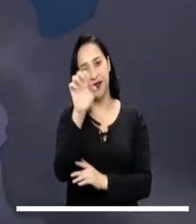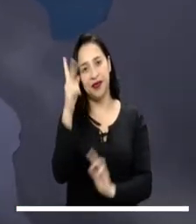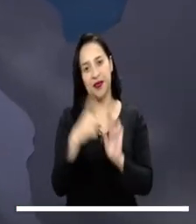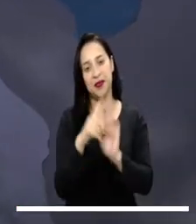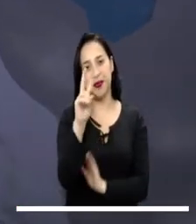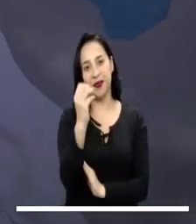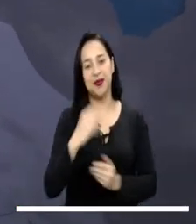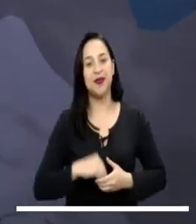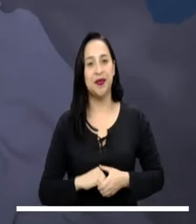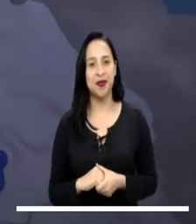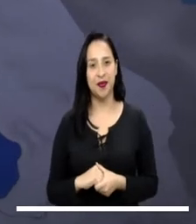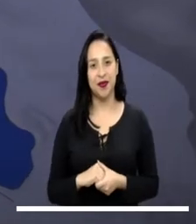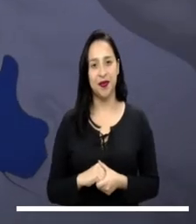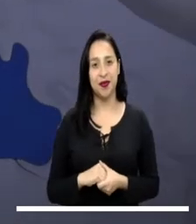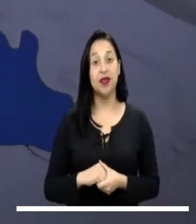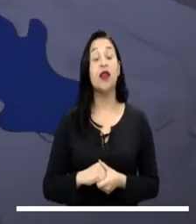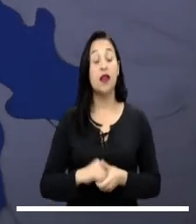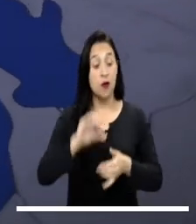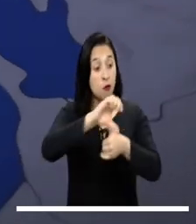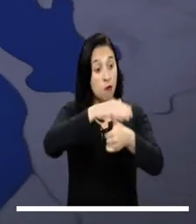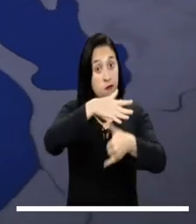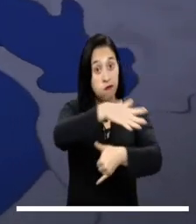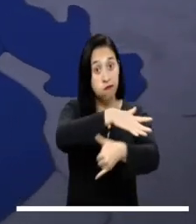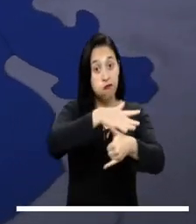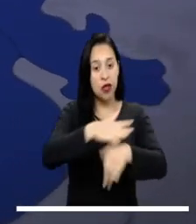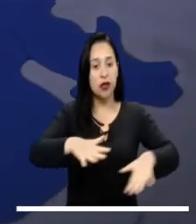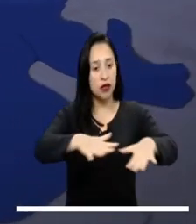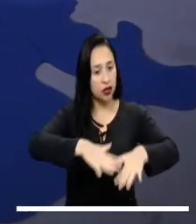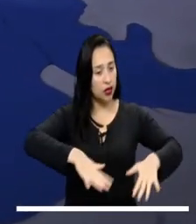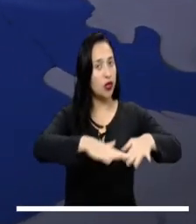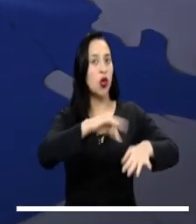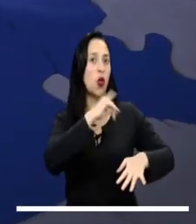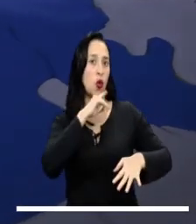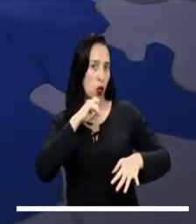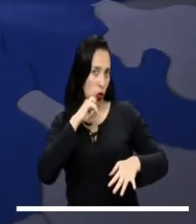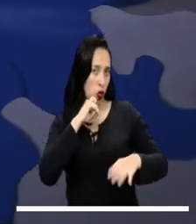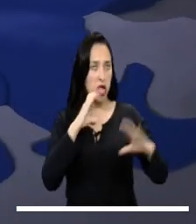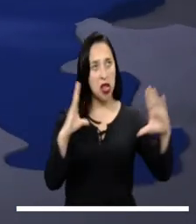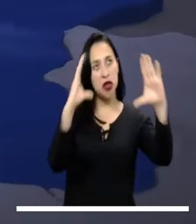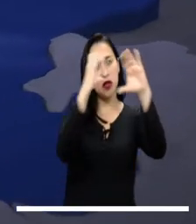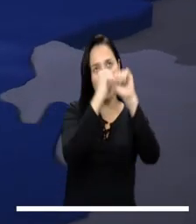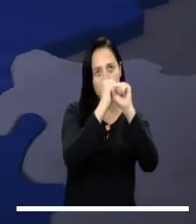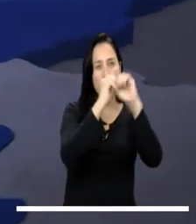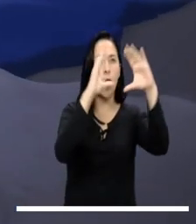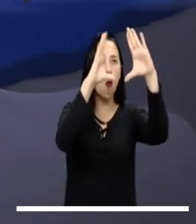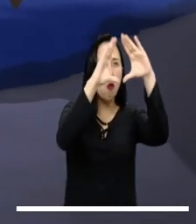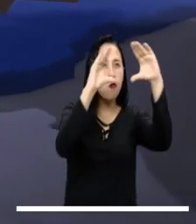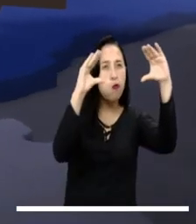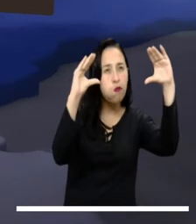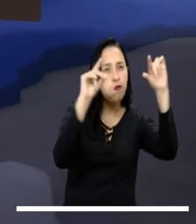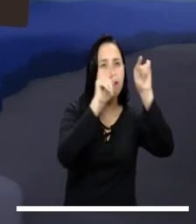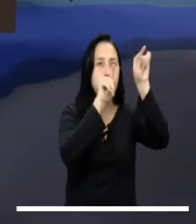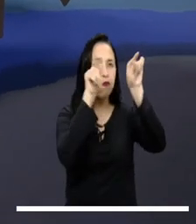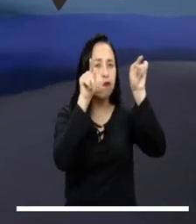Aunque se advierte tiempo seco sobre la región caribeña, la noche estará parcialmente nublada a lo largo de la zona.